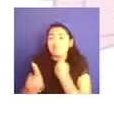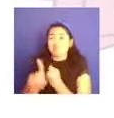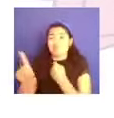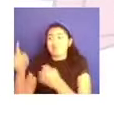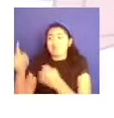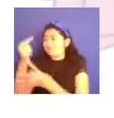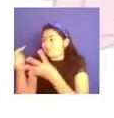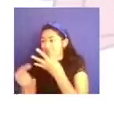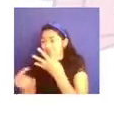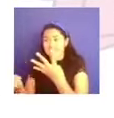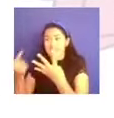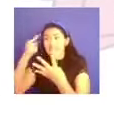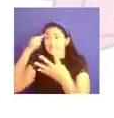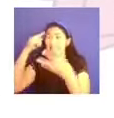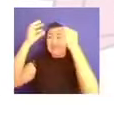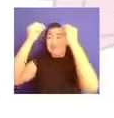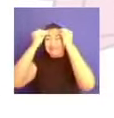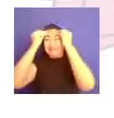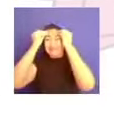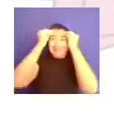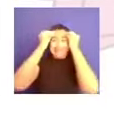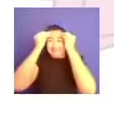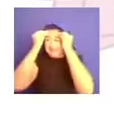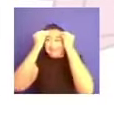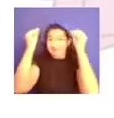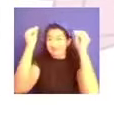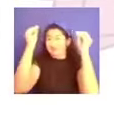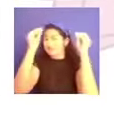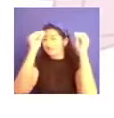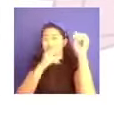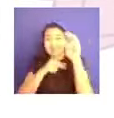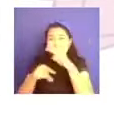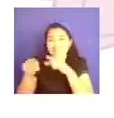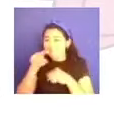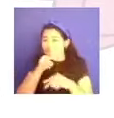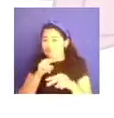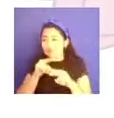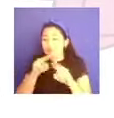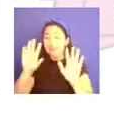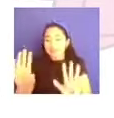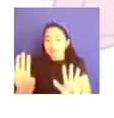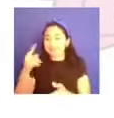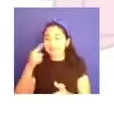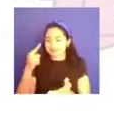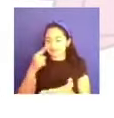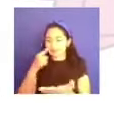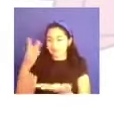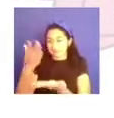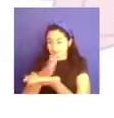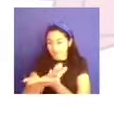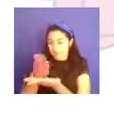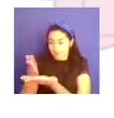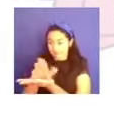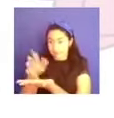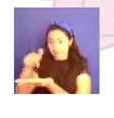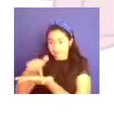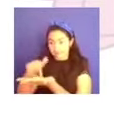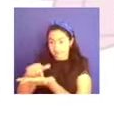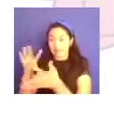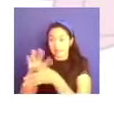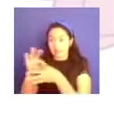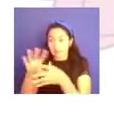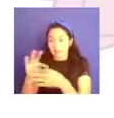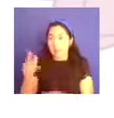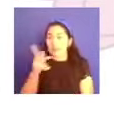ente muy completo. La literatura nos dice que la resiliencia se conforma a partir de 11 pilares, imagínense. Uno de